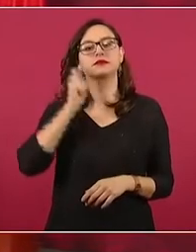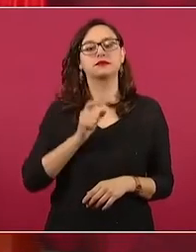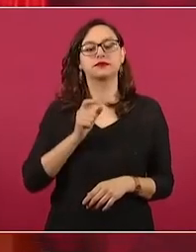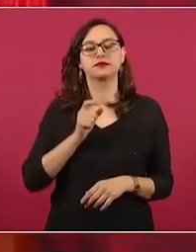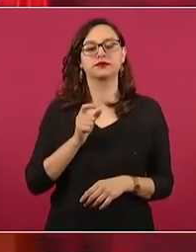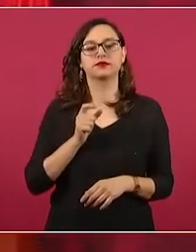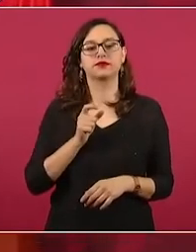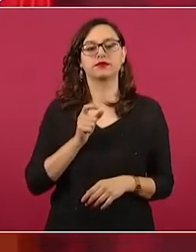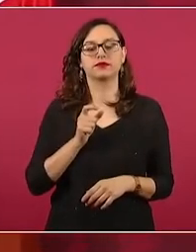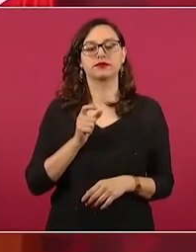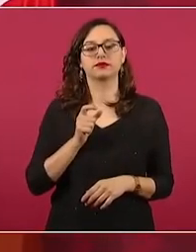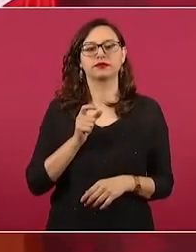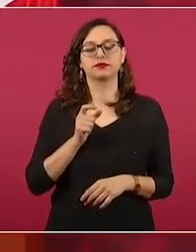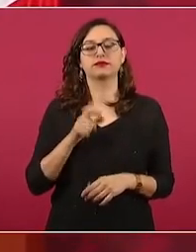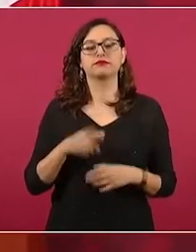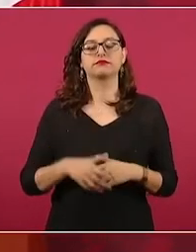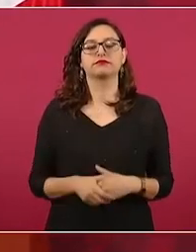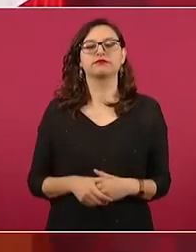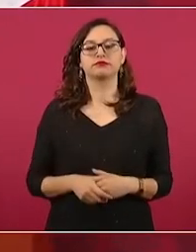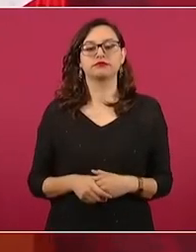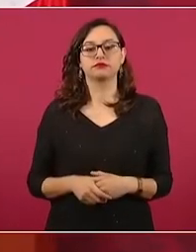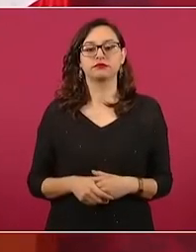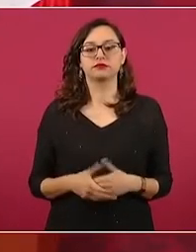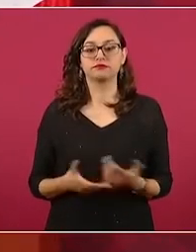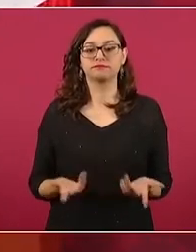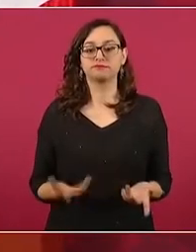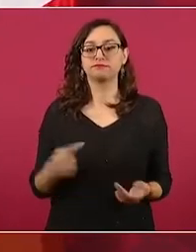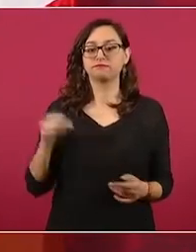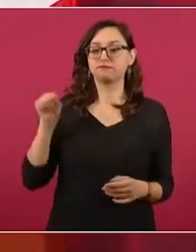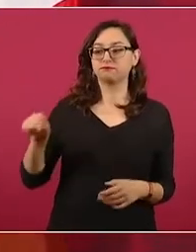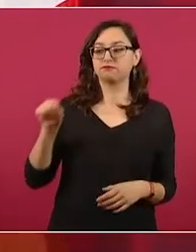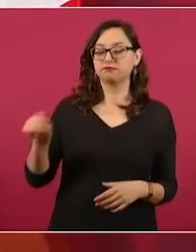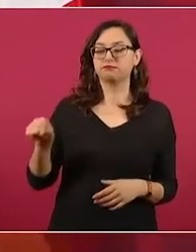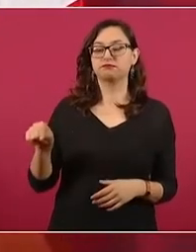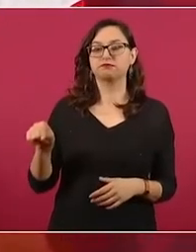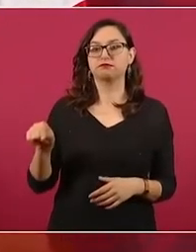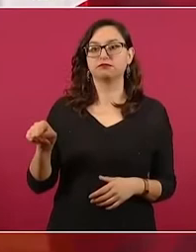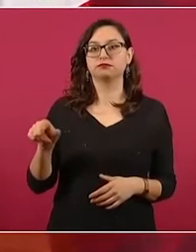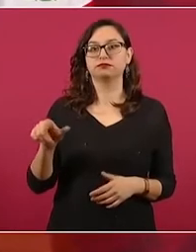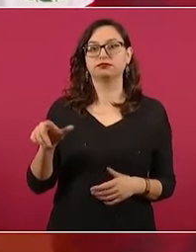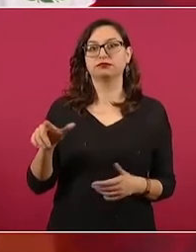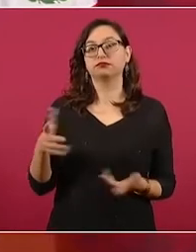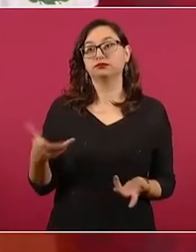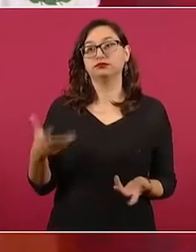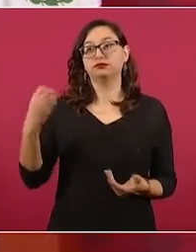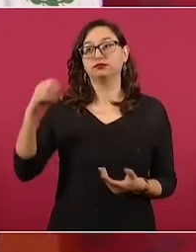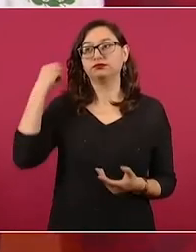un estado en donde más del